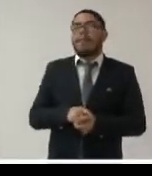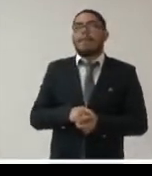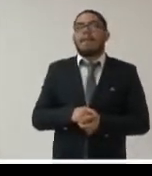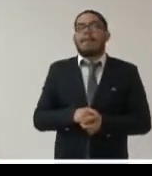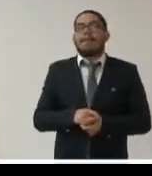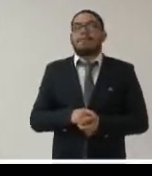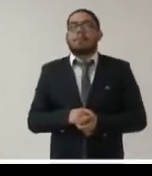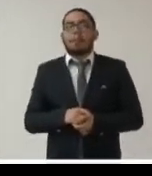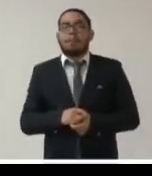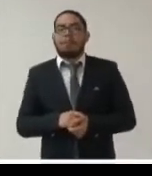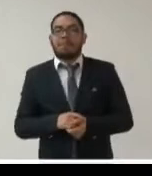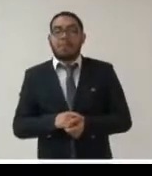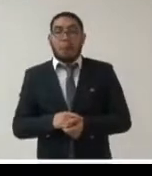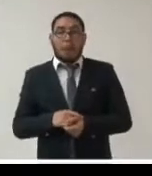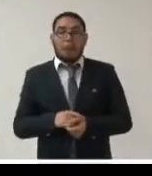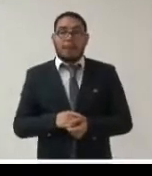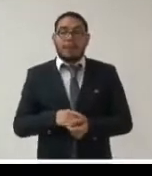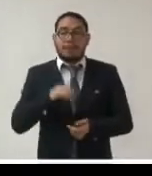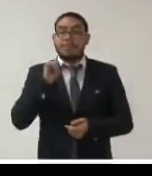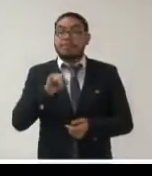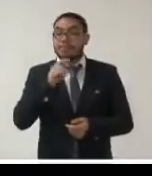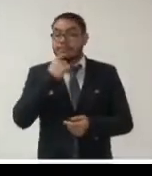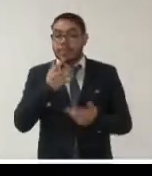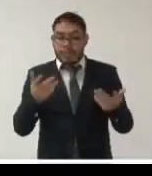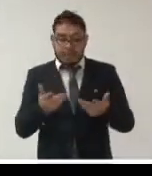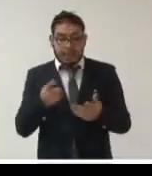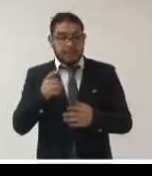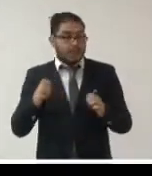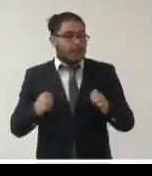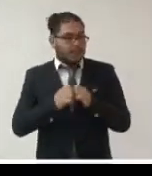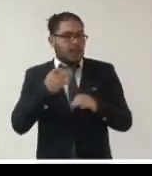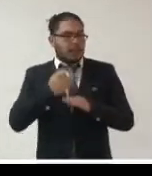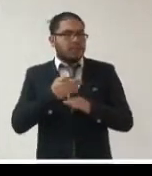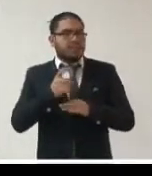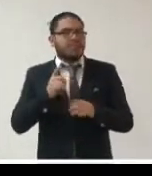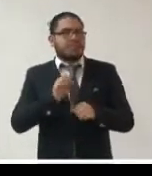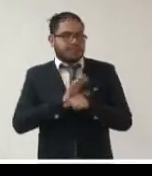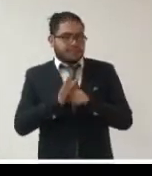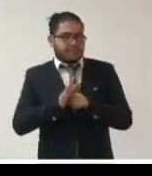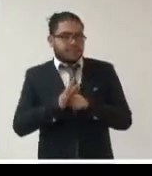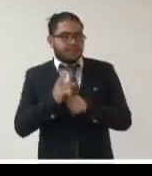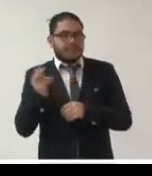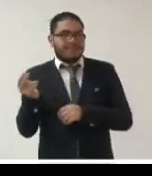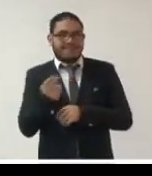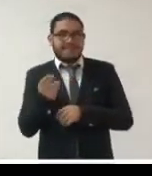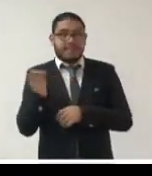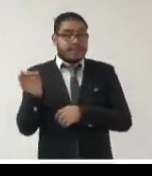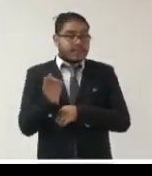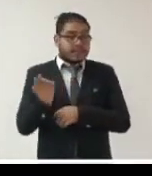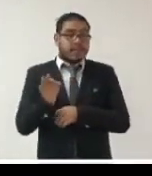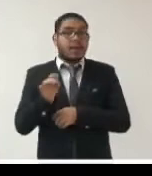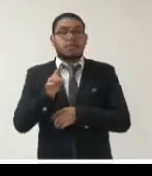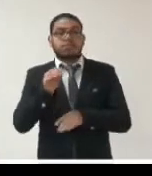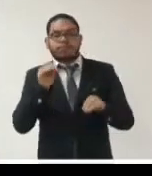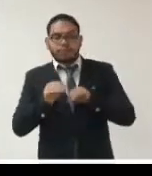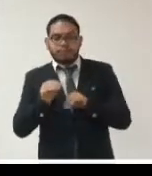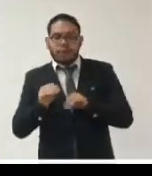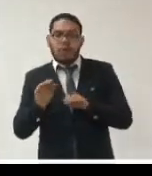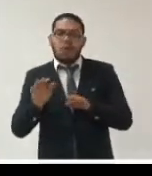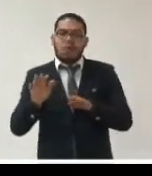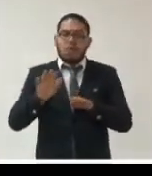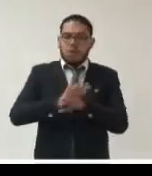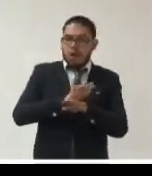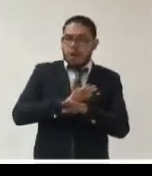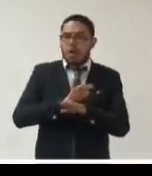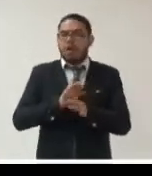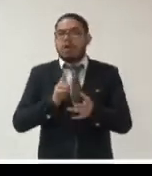que para hacer frente a la emergencia generada por un desastre como la actual pandemia será necesario modificar o flexibilizar los